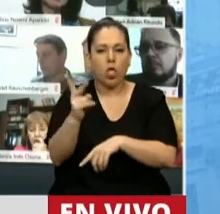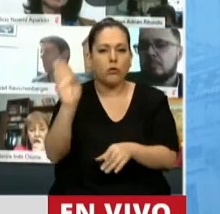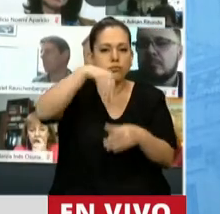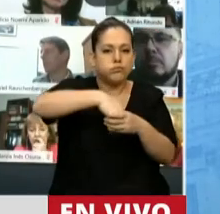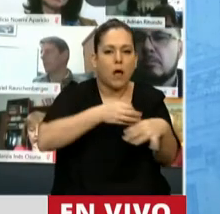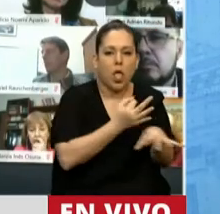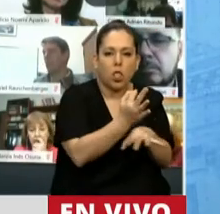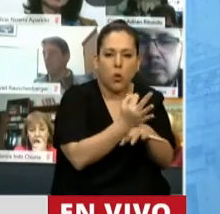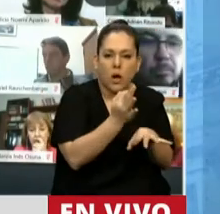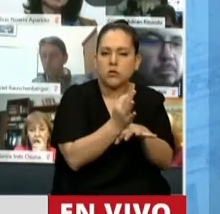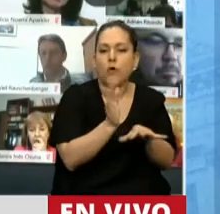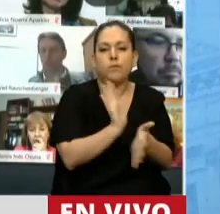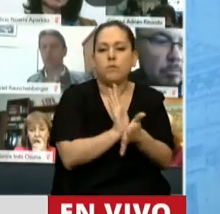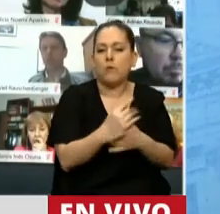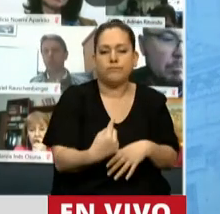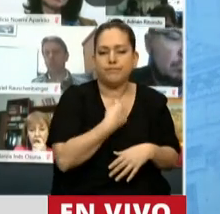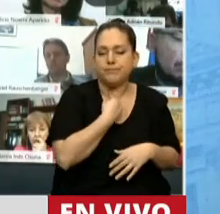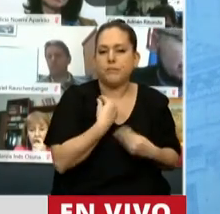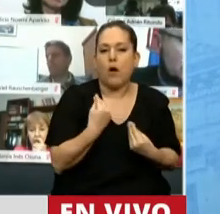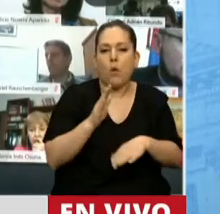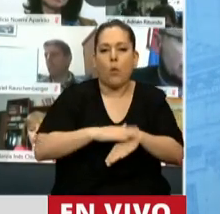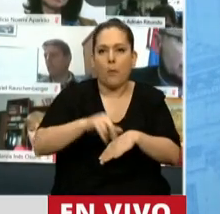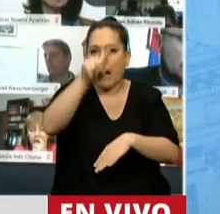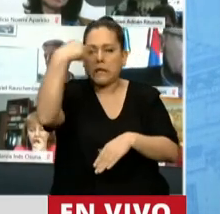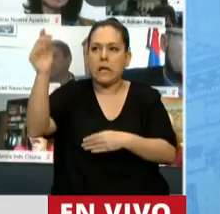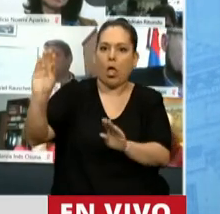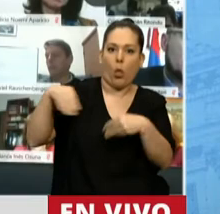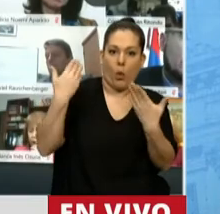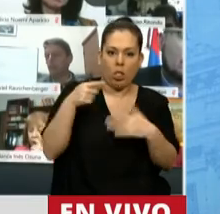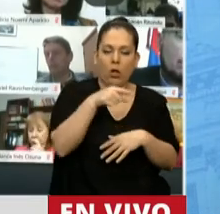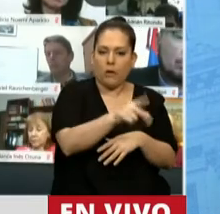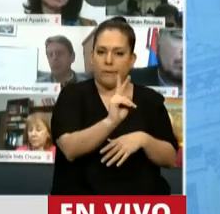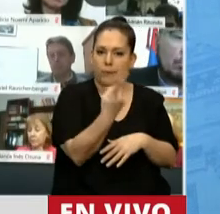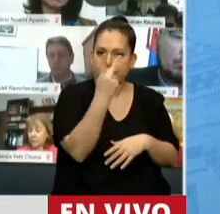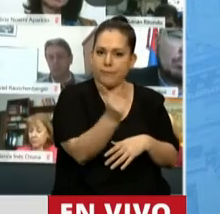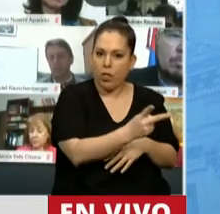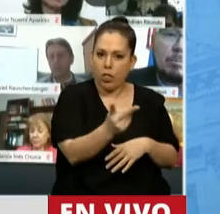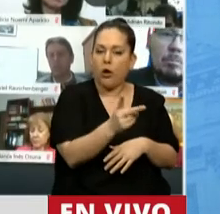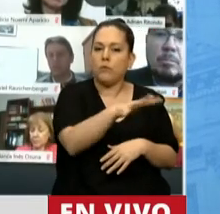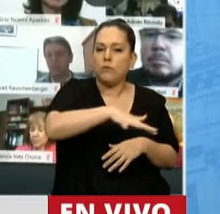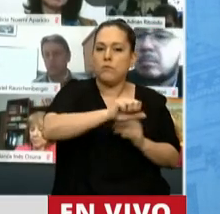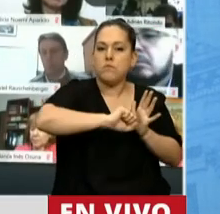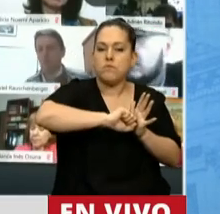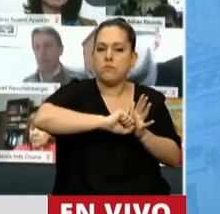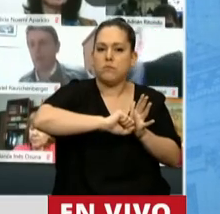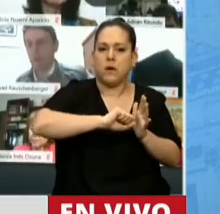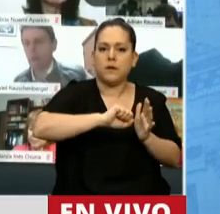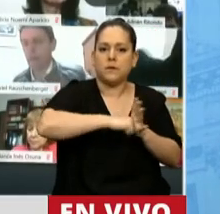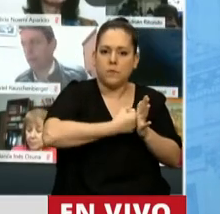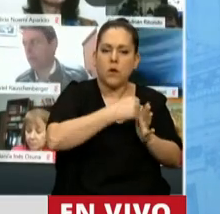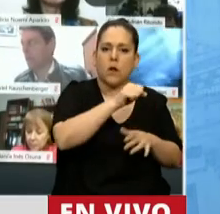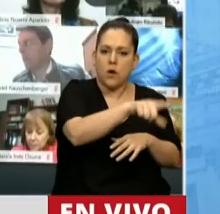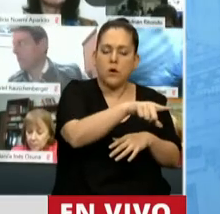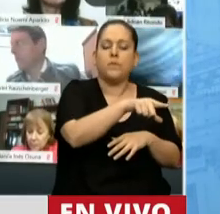del abandono del Estado, los trabajadores de la educación del partido de Mariano Moreno y la comunidad